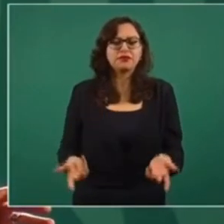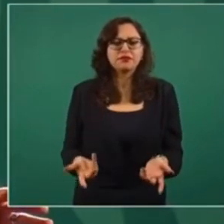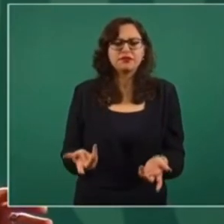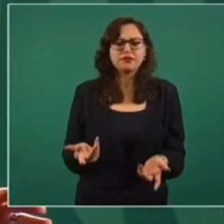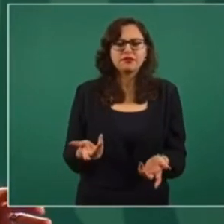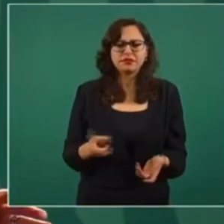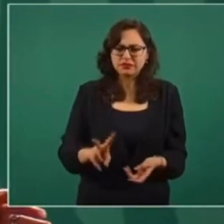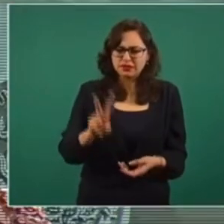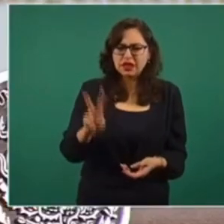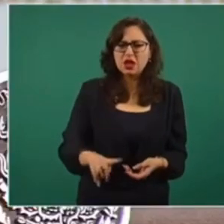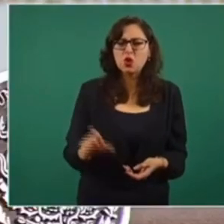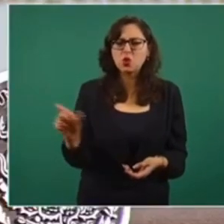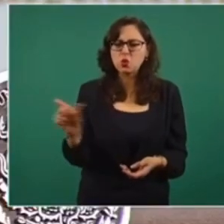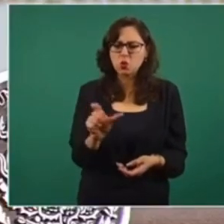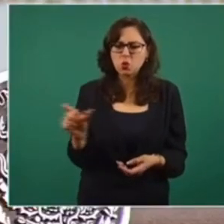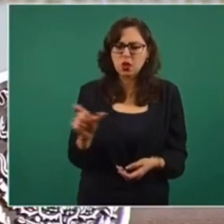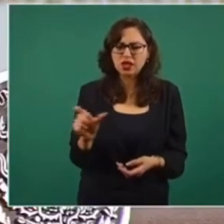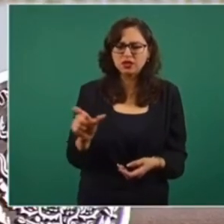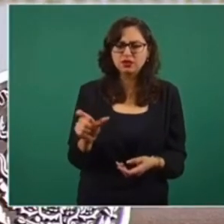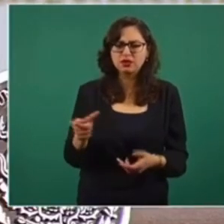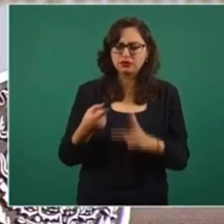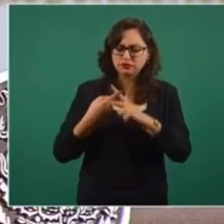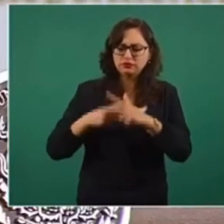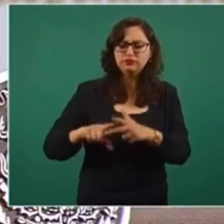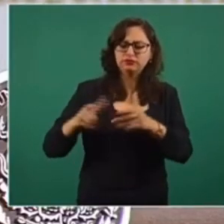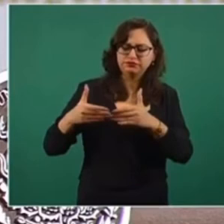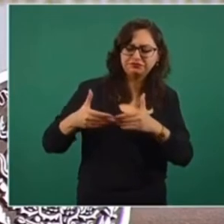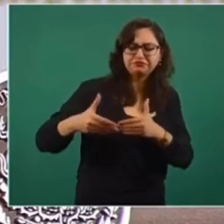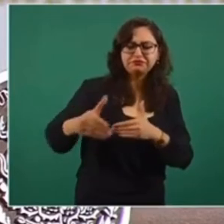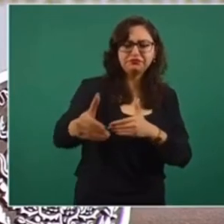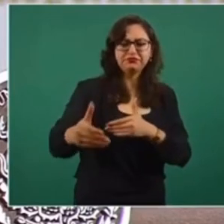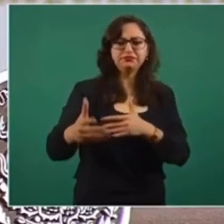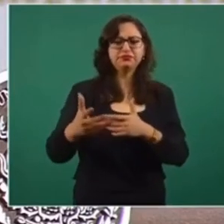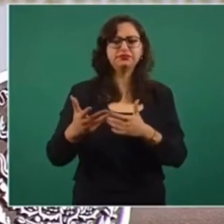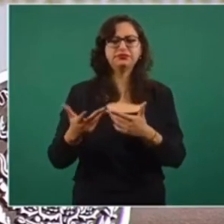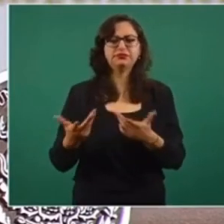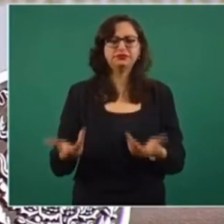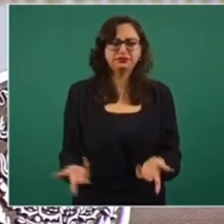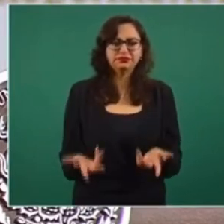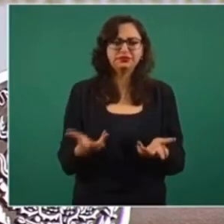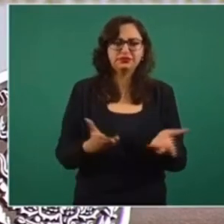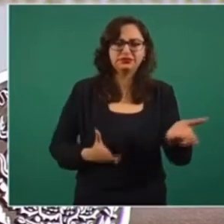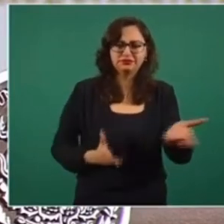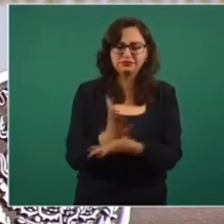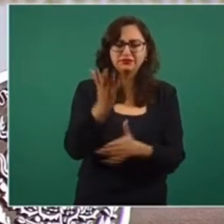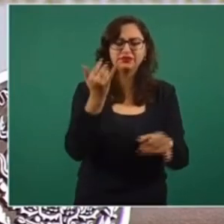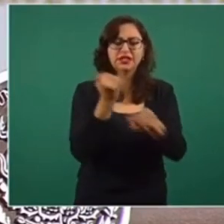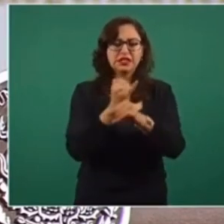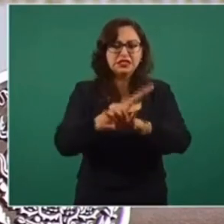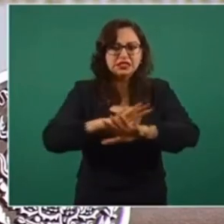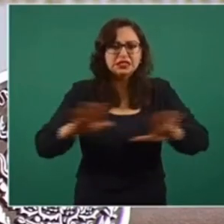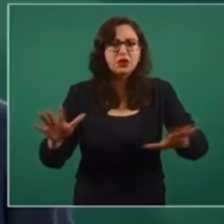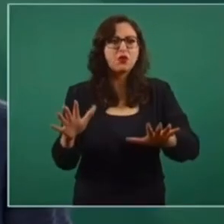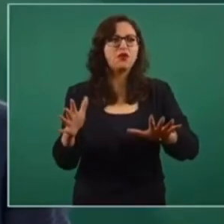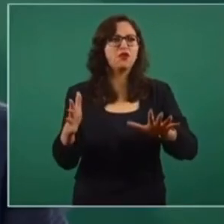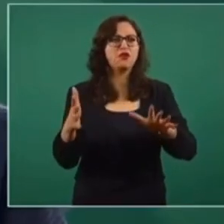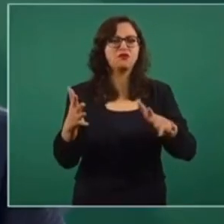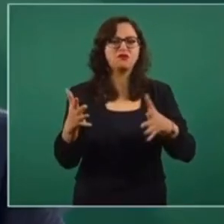cuándo se empezó a formar y a reformar, a formar este acceso a la información y a